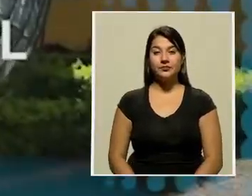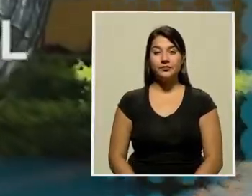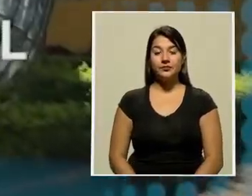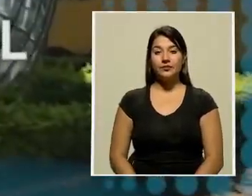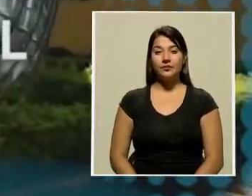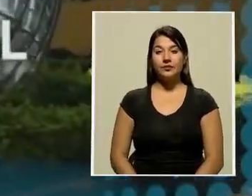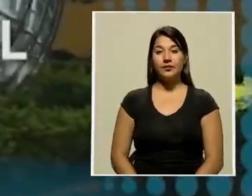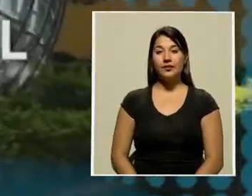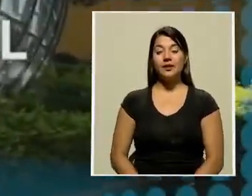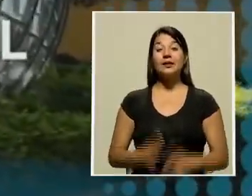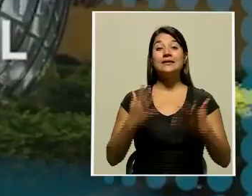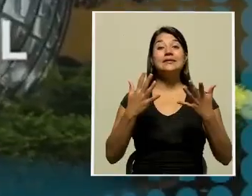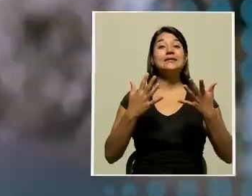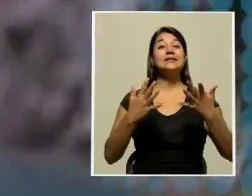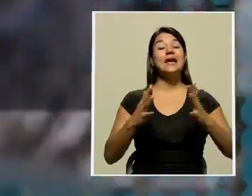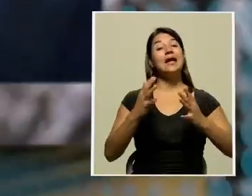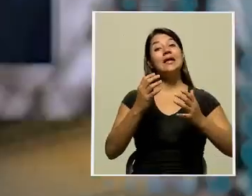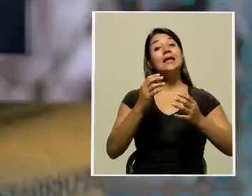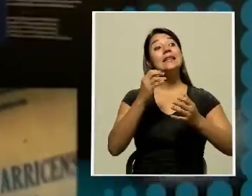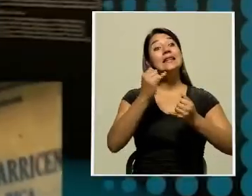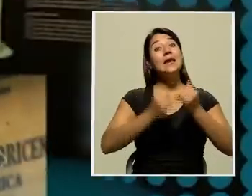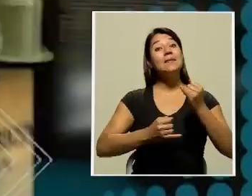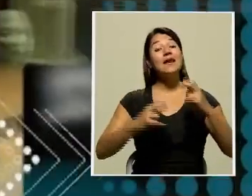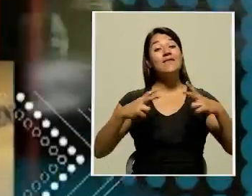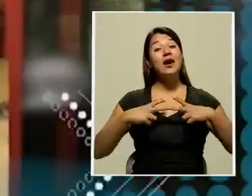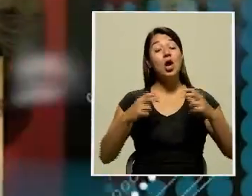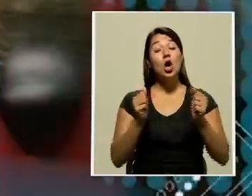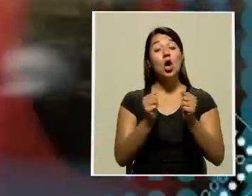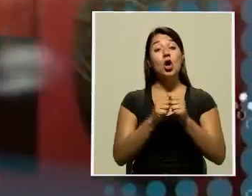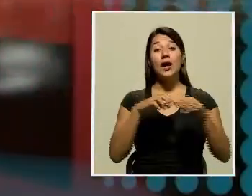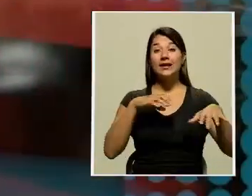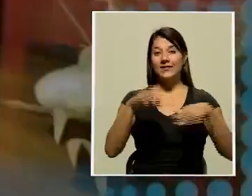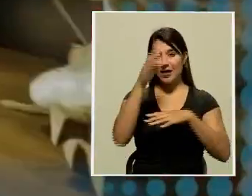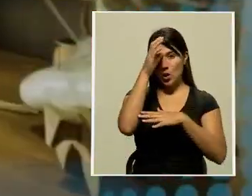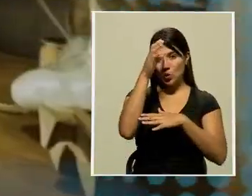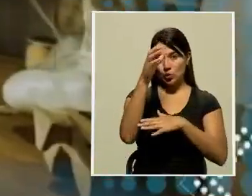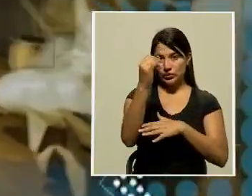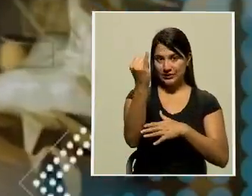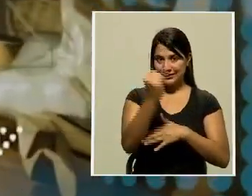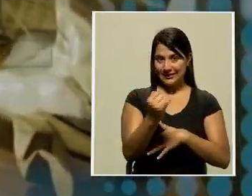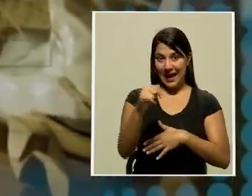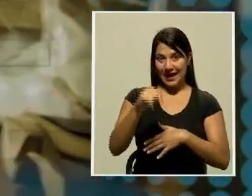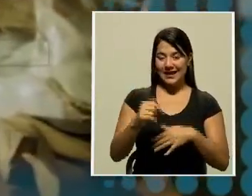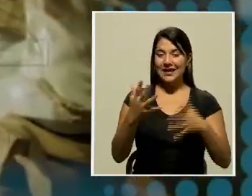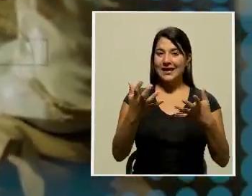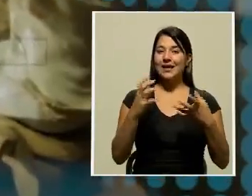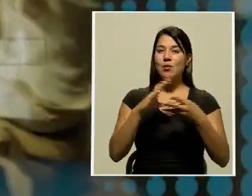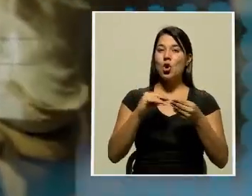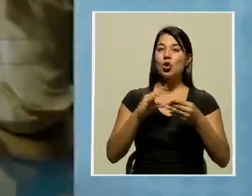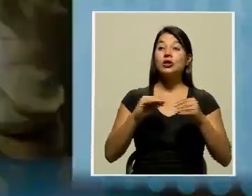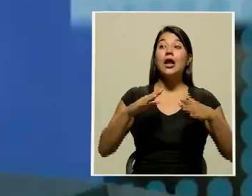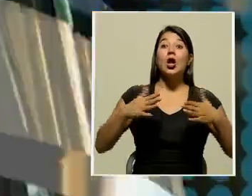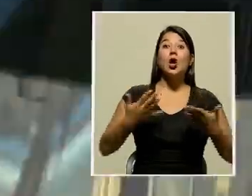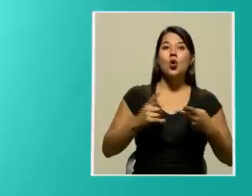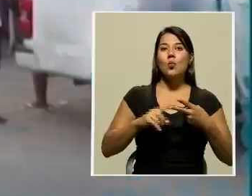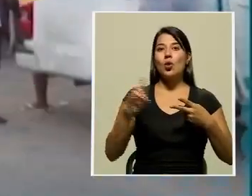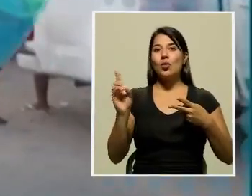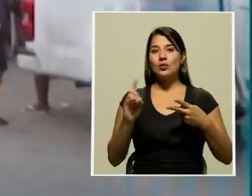Despida las vacaciones disfrutando de actividades culturales y artísticas. En esta edición le contamos cómo y dónde.